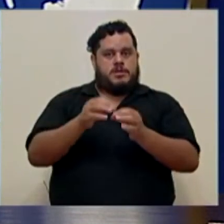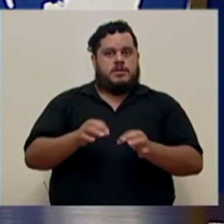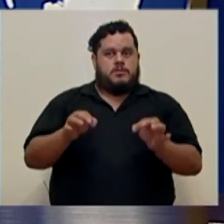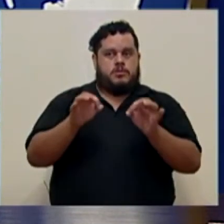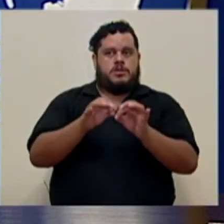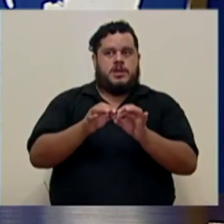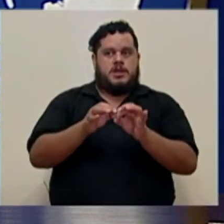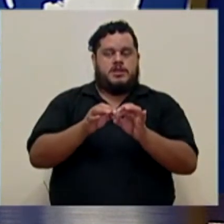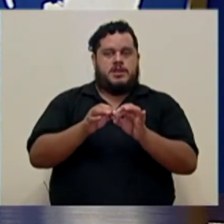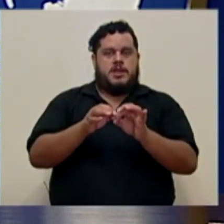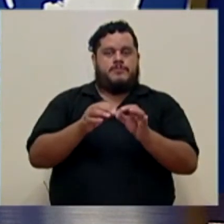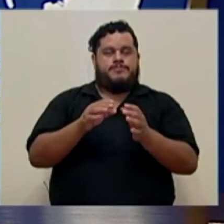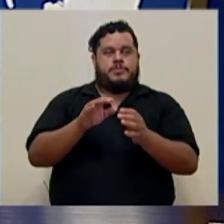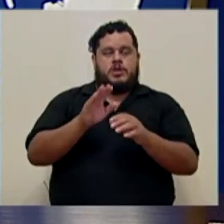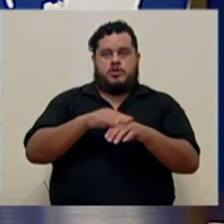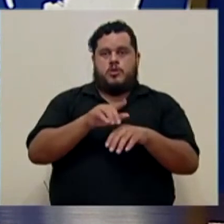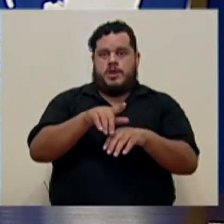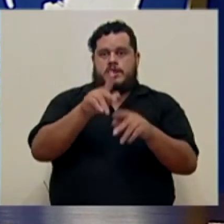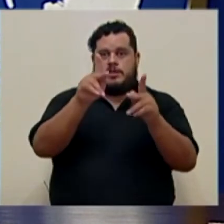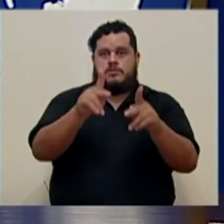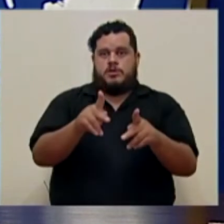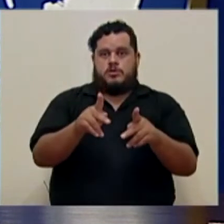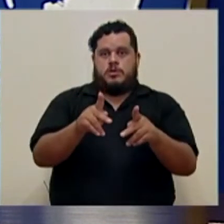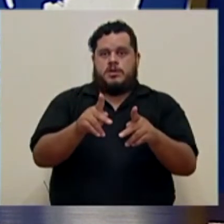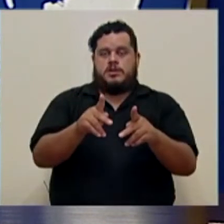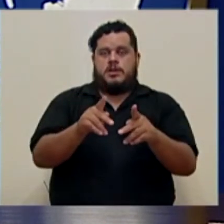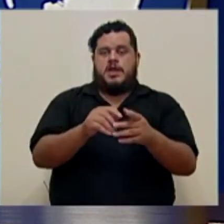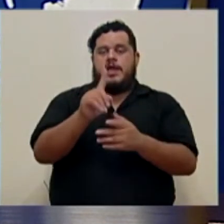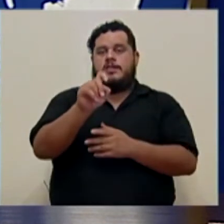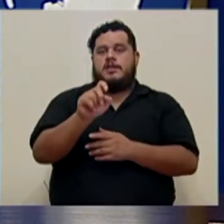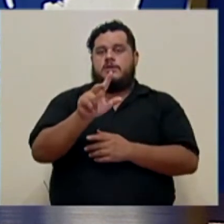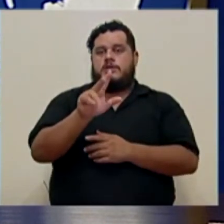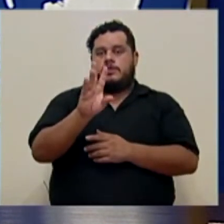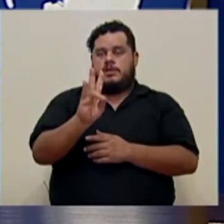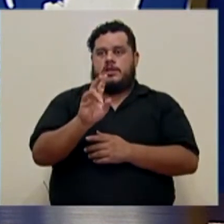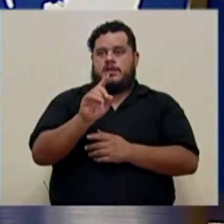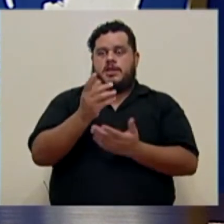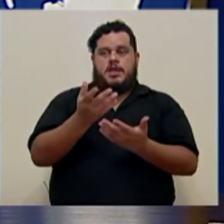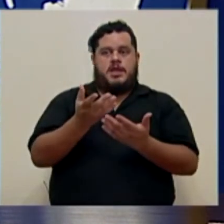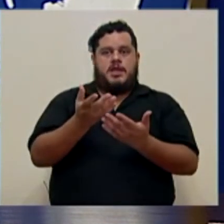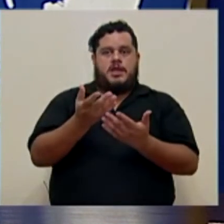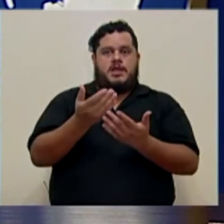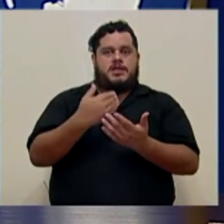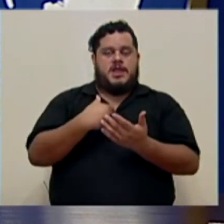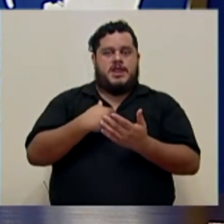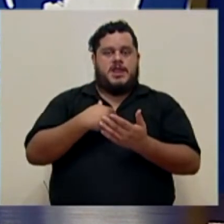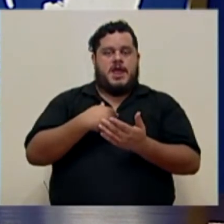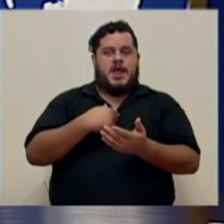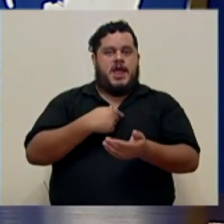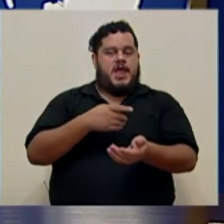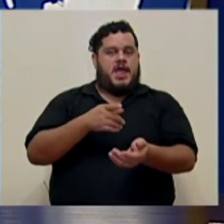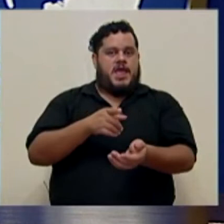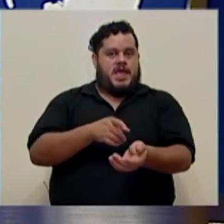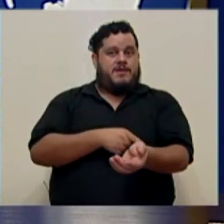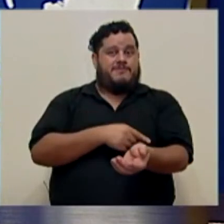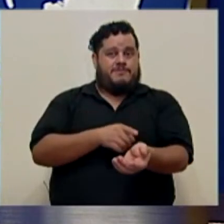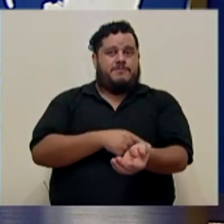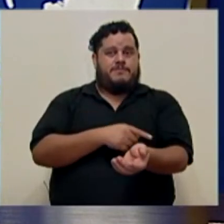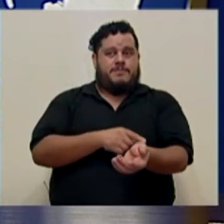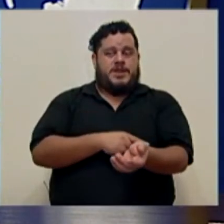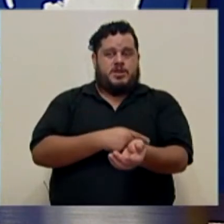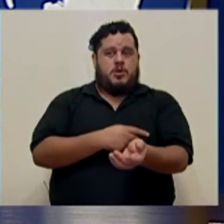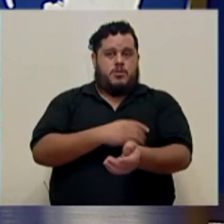más predominante en estas personas 137 de estas 212 tenían presión arterial alta o sea